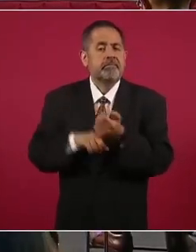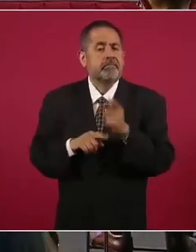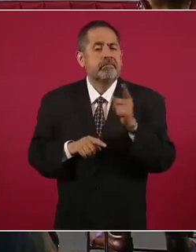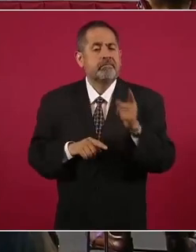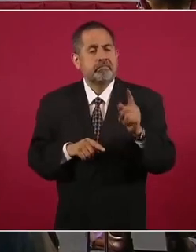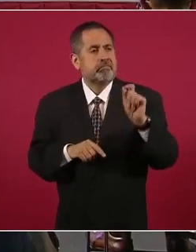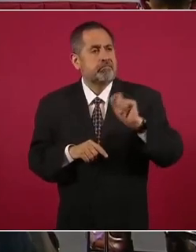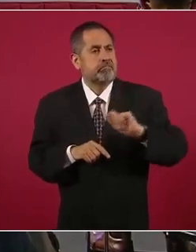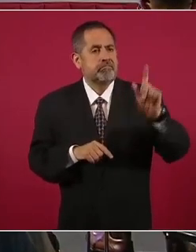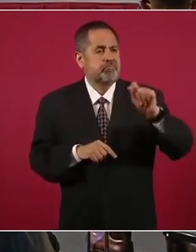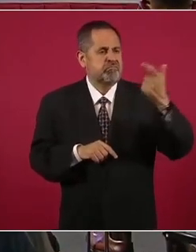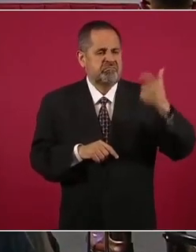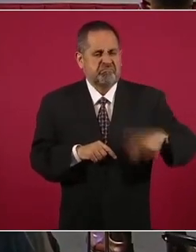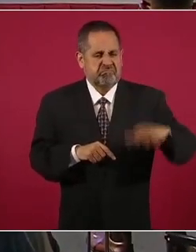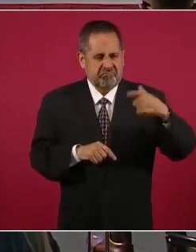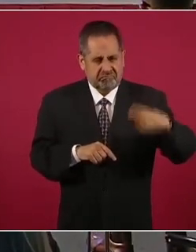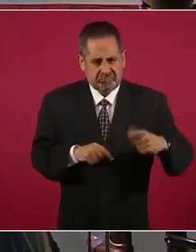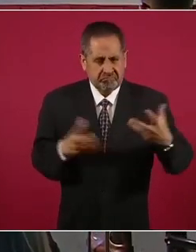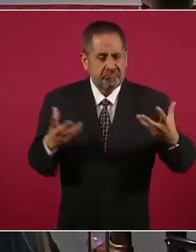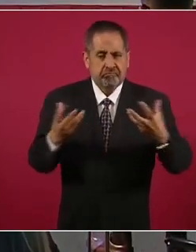multimillonario. multimillonario.